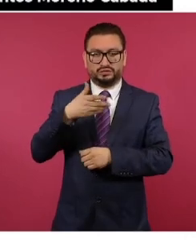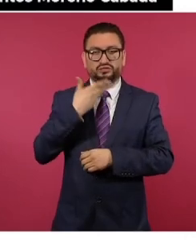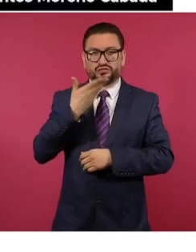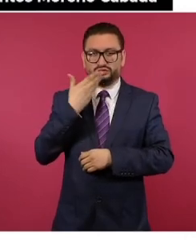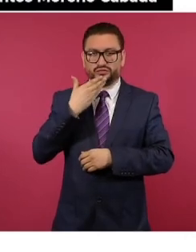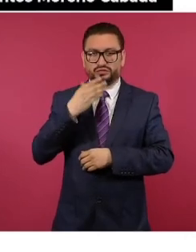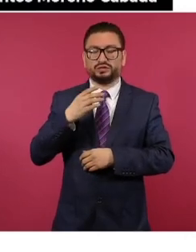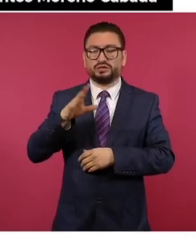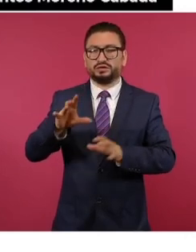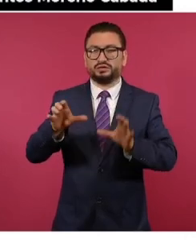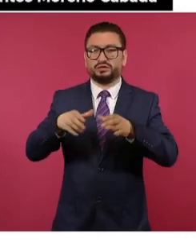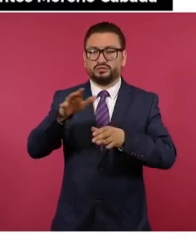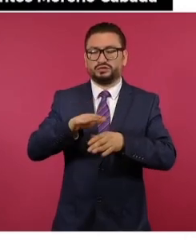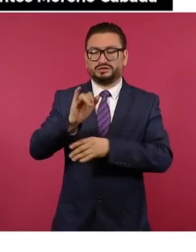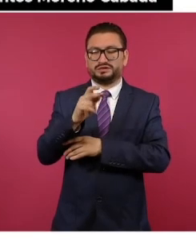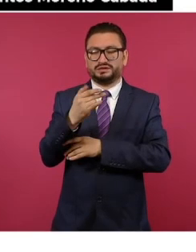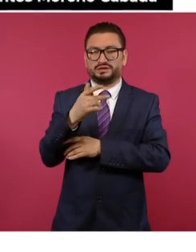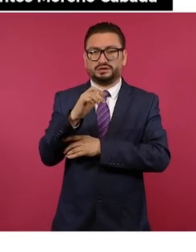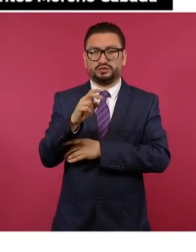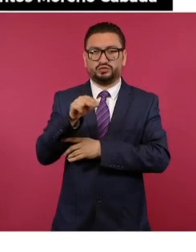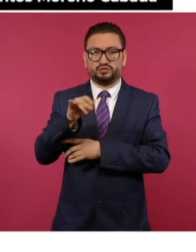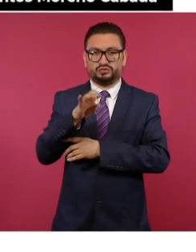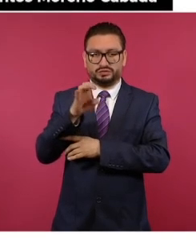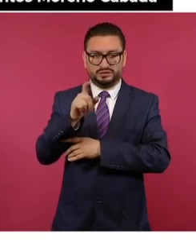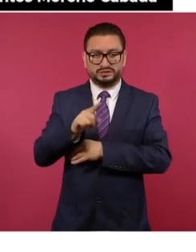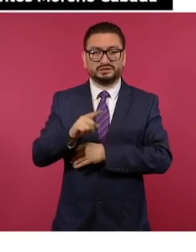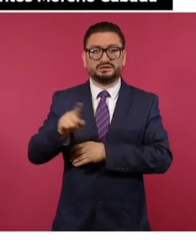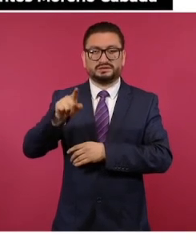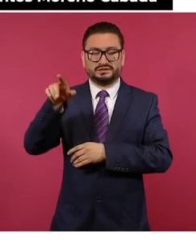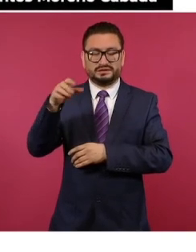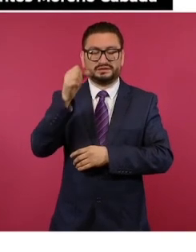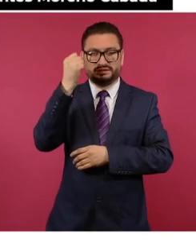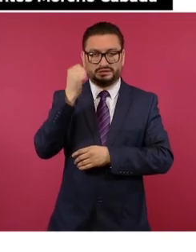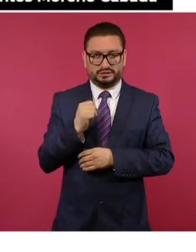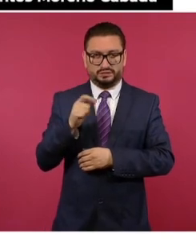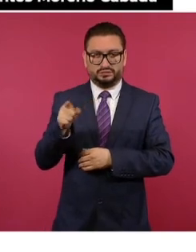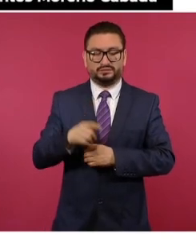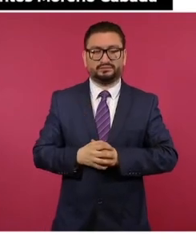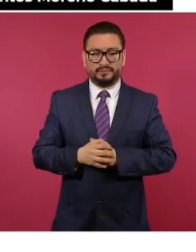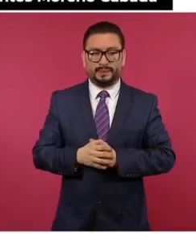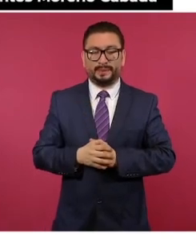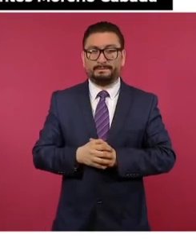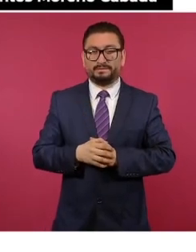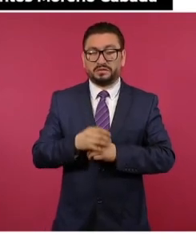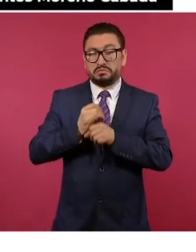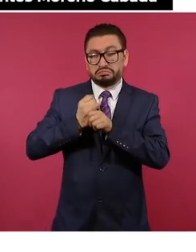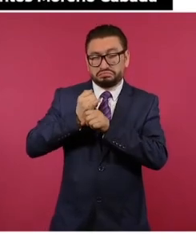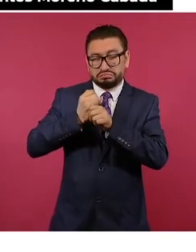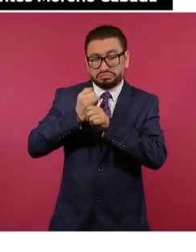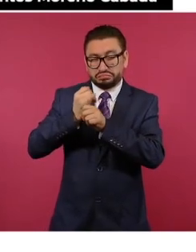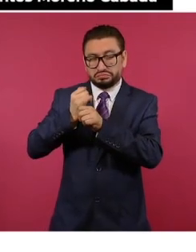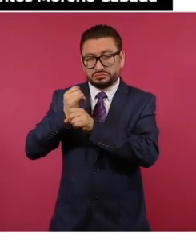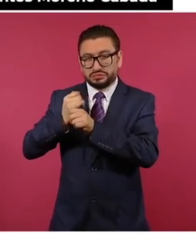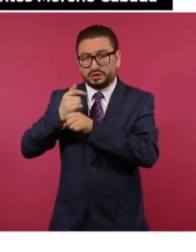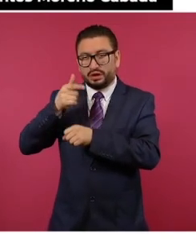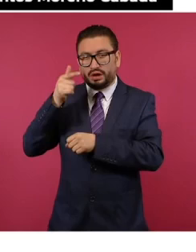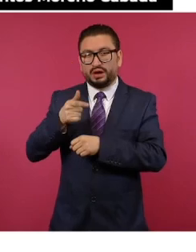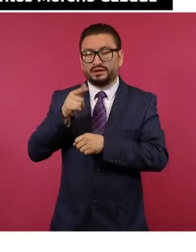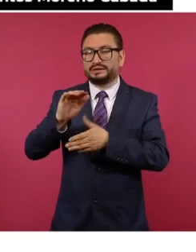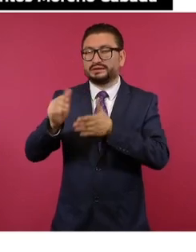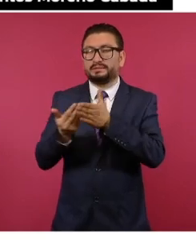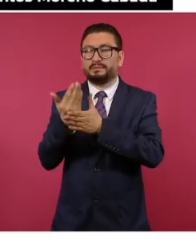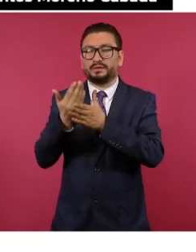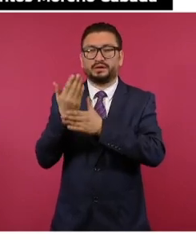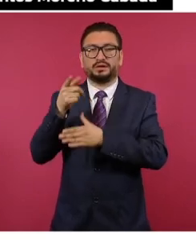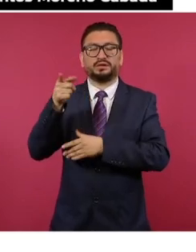en la comunidad de la Ciénaga de los Núñez, en Choix, Sinaloa. De acuerdo con las investigaciones, por la mañana